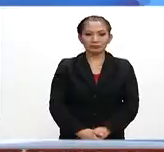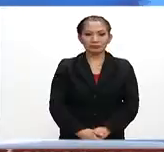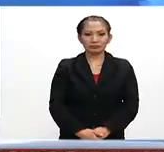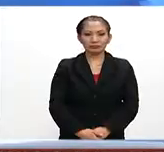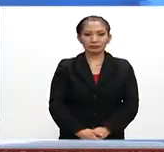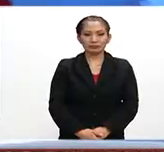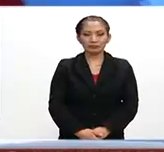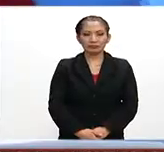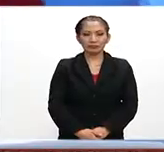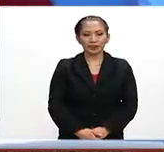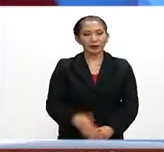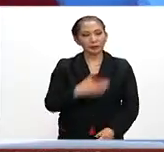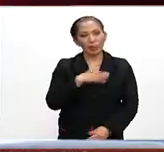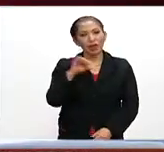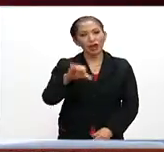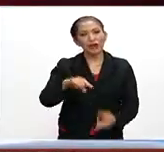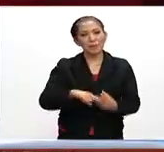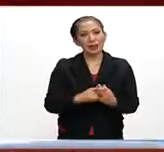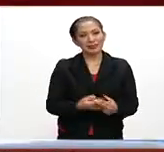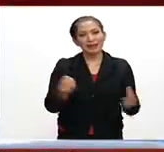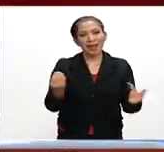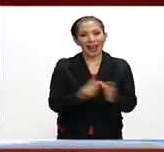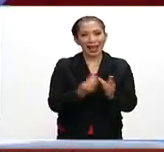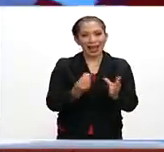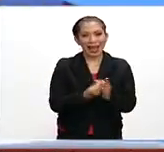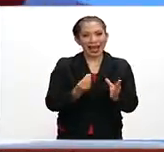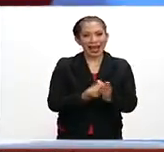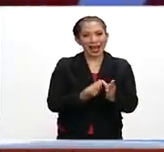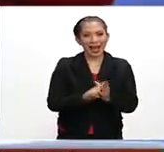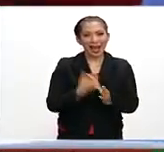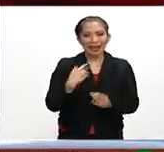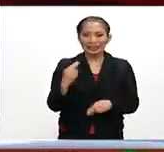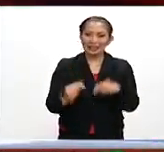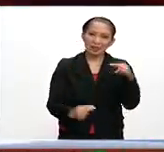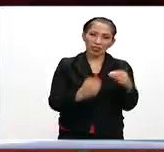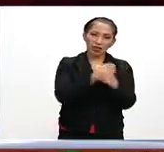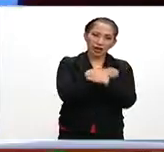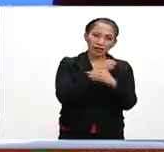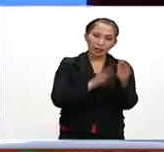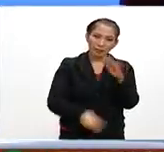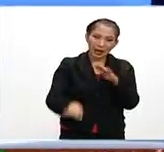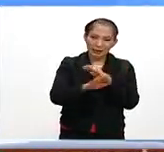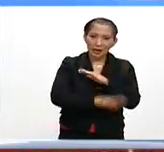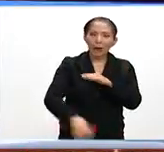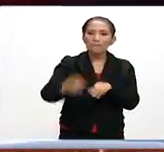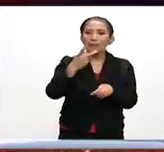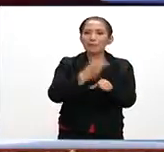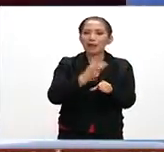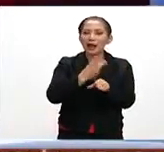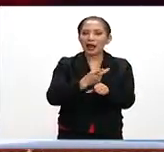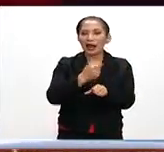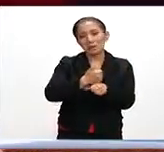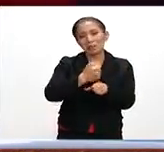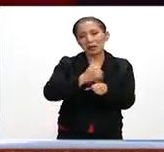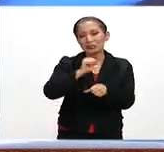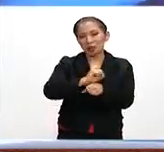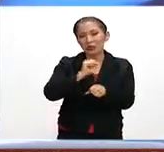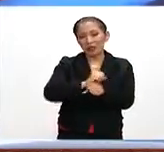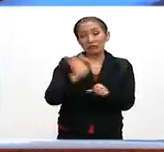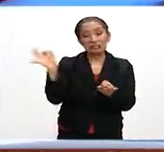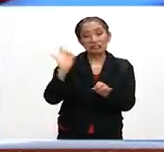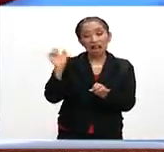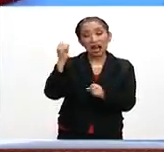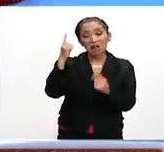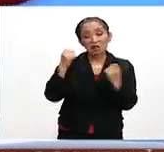Y bueno, hoy iniciamos clases en los niveles de educación básica, primaria y secundaria, pero puede ser que haya todavía